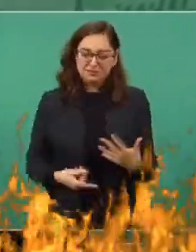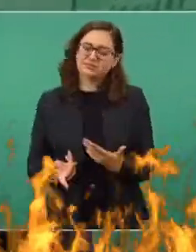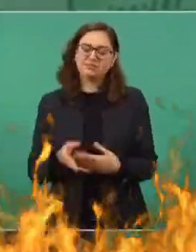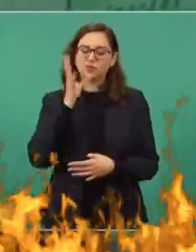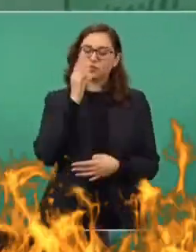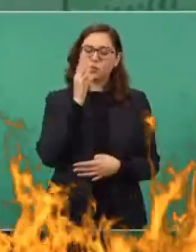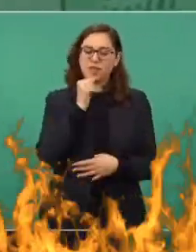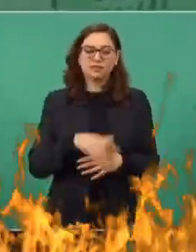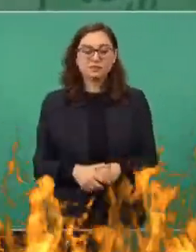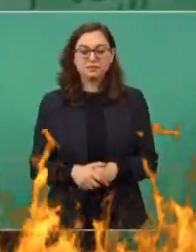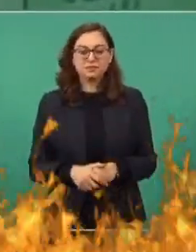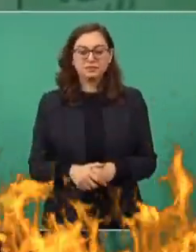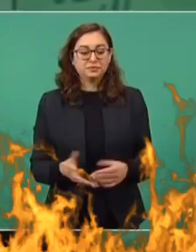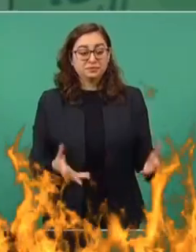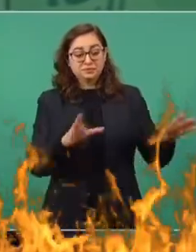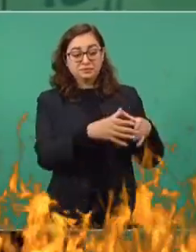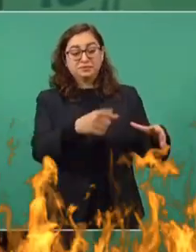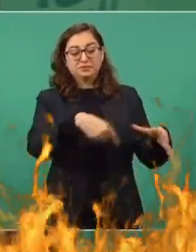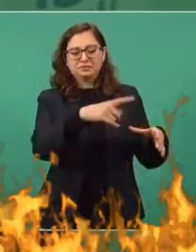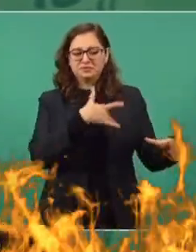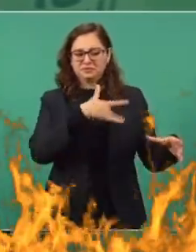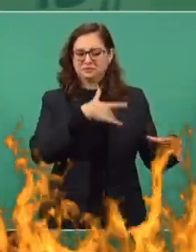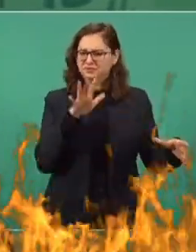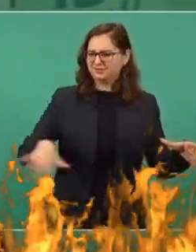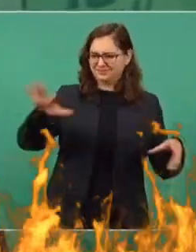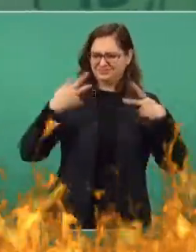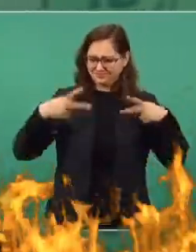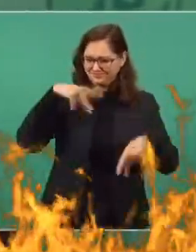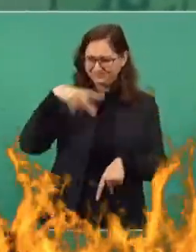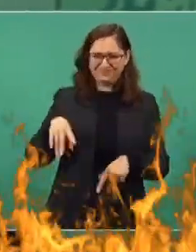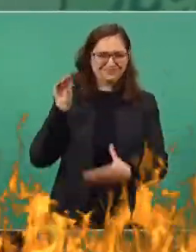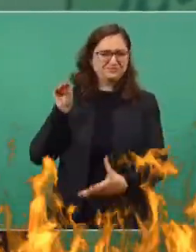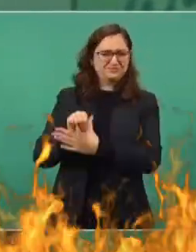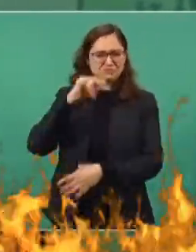el pueblo no existe, no cuenta.